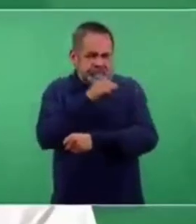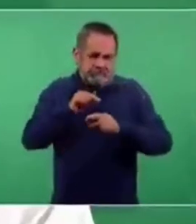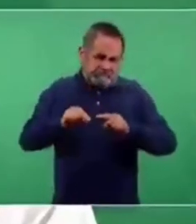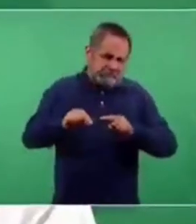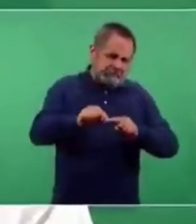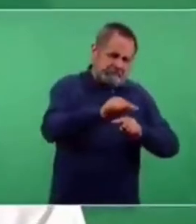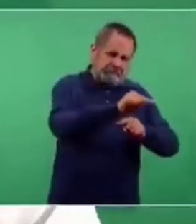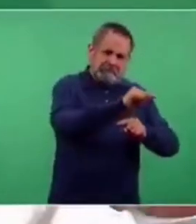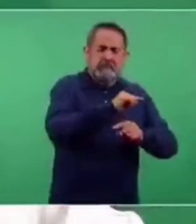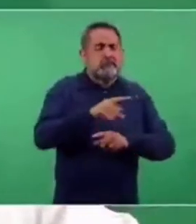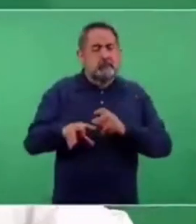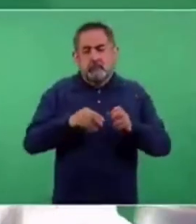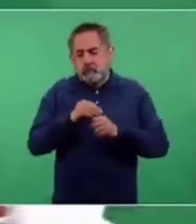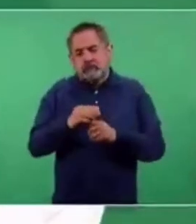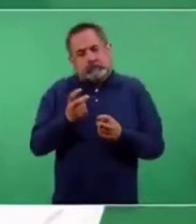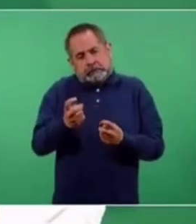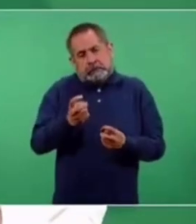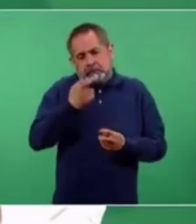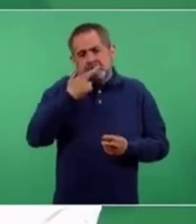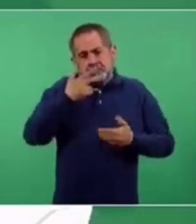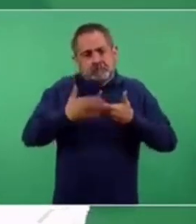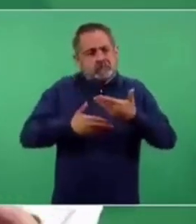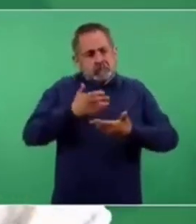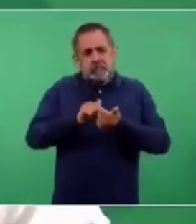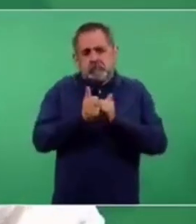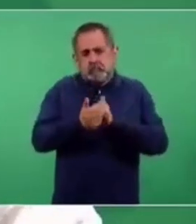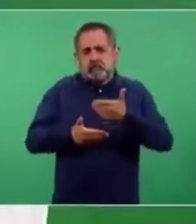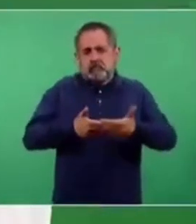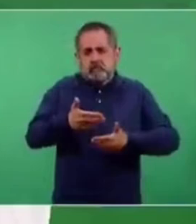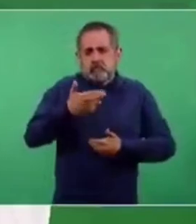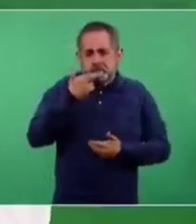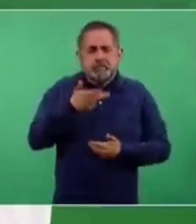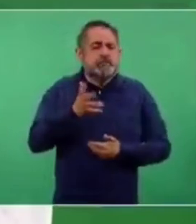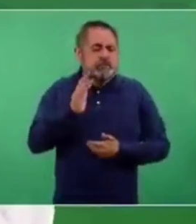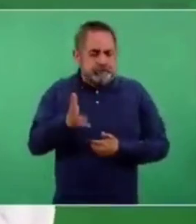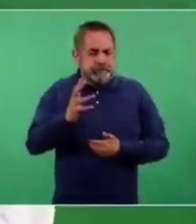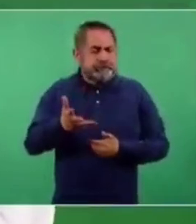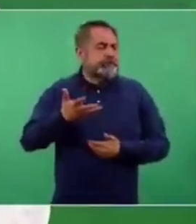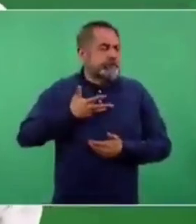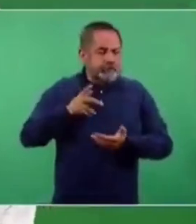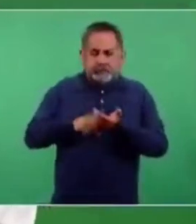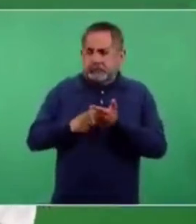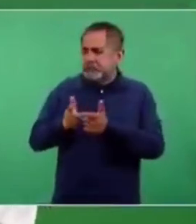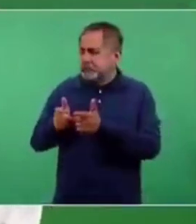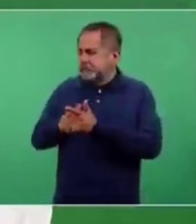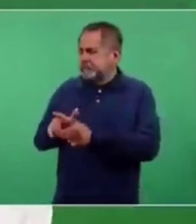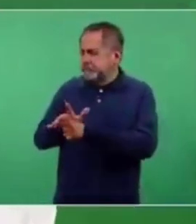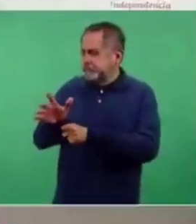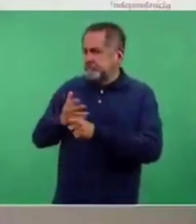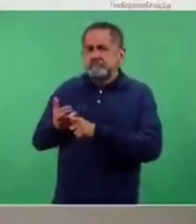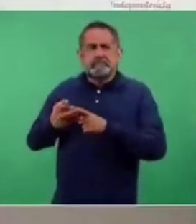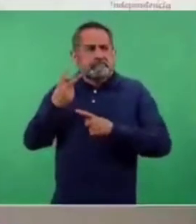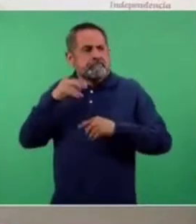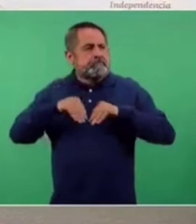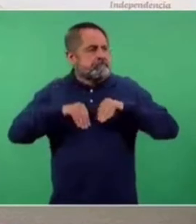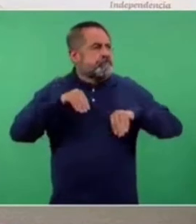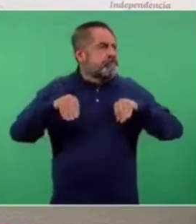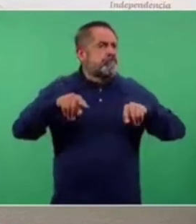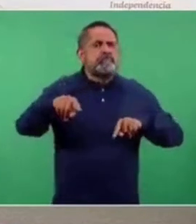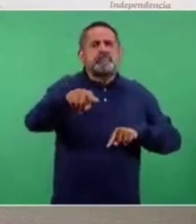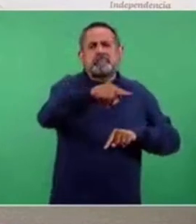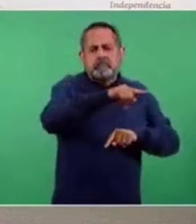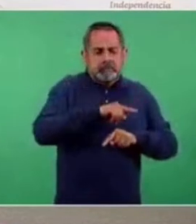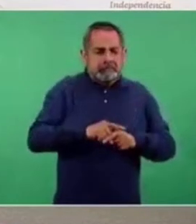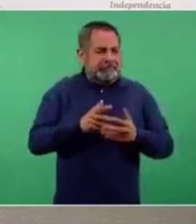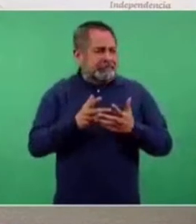va a mantener, en la medida en que tengamos una dotación, tenemos personal para cubrir la vacunación, vamos a estar vacunando